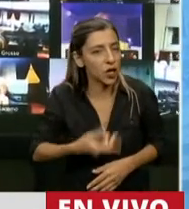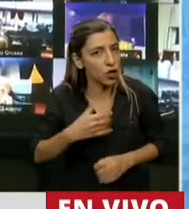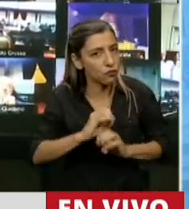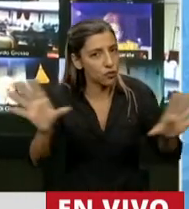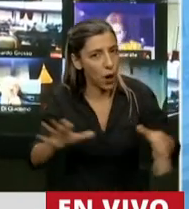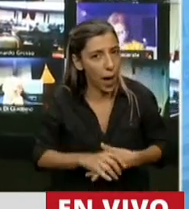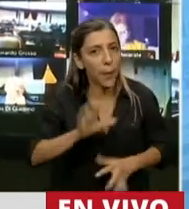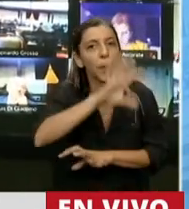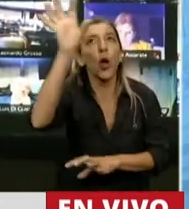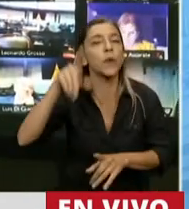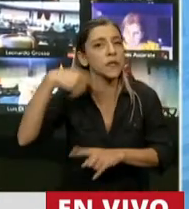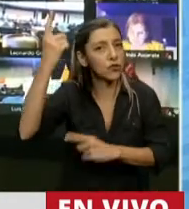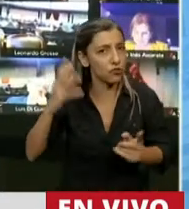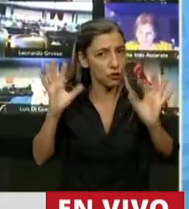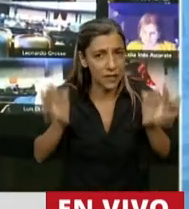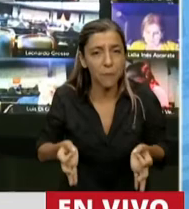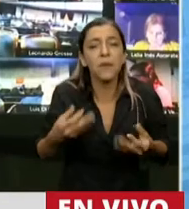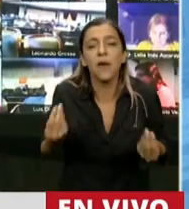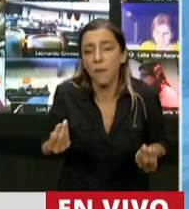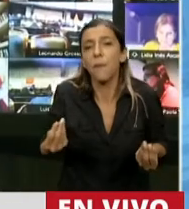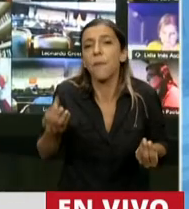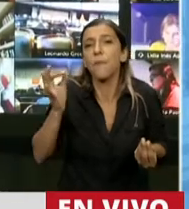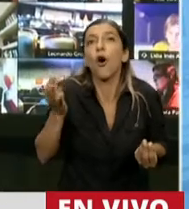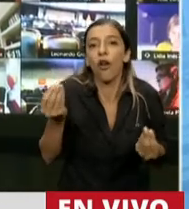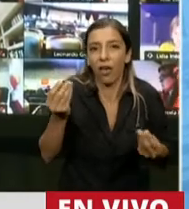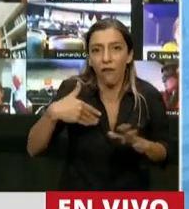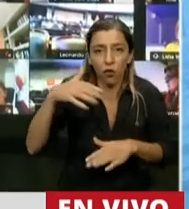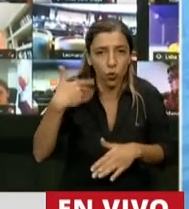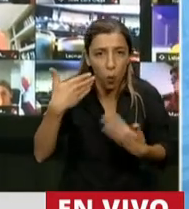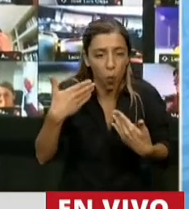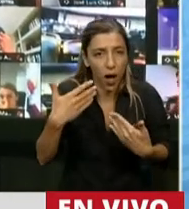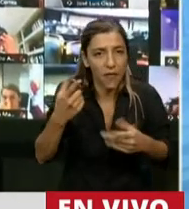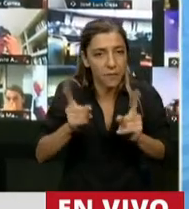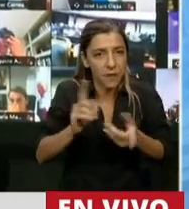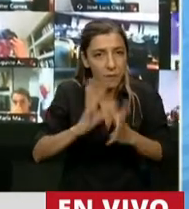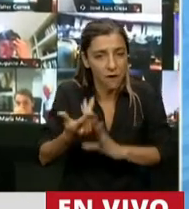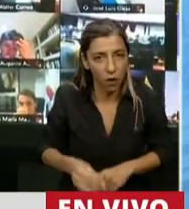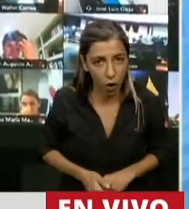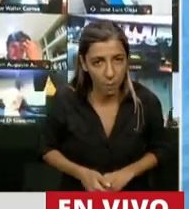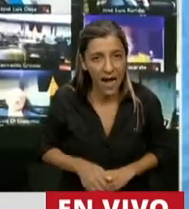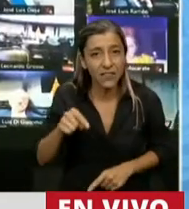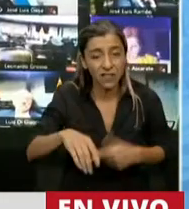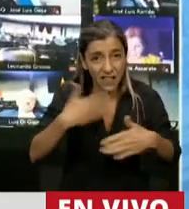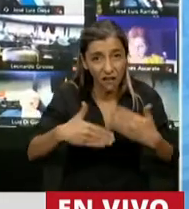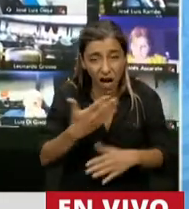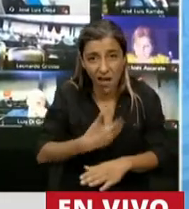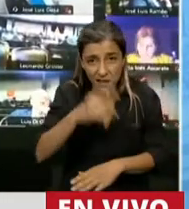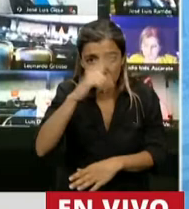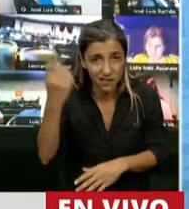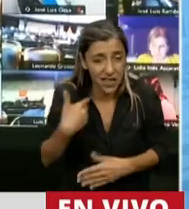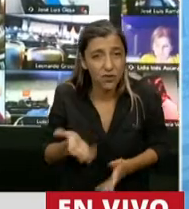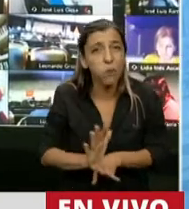provincias y para el propio sistema federal ya que con este proceder se está convalidando que la nación pueda avanzar